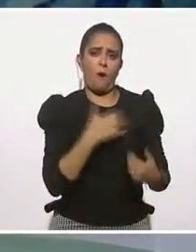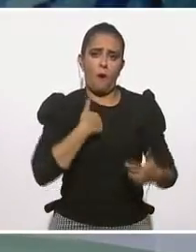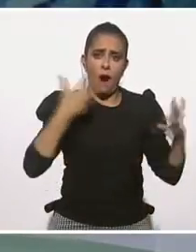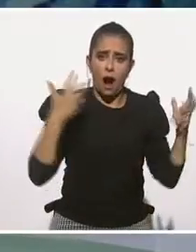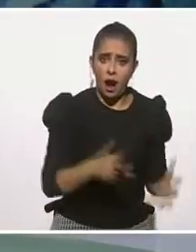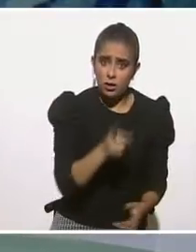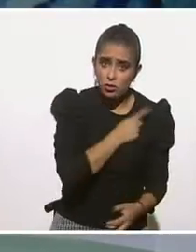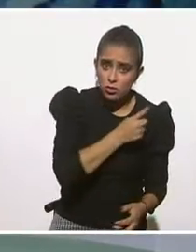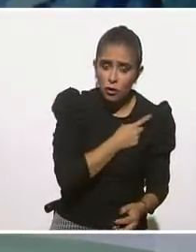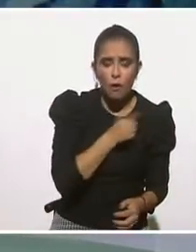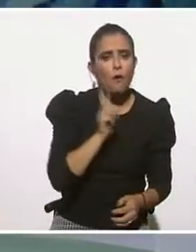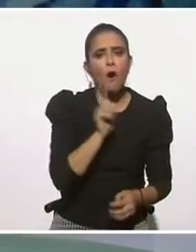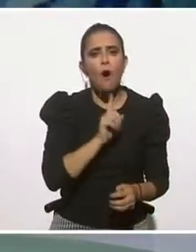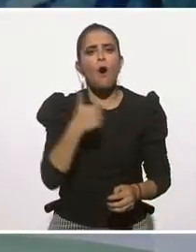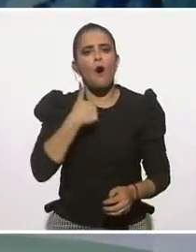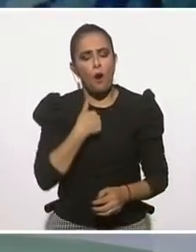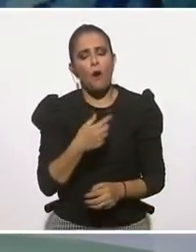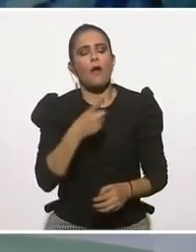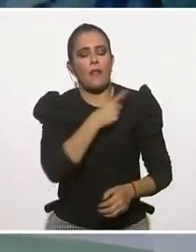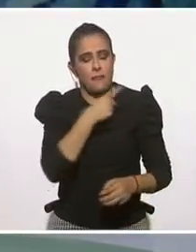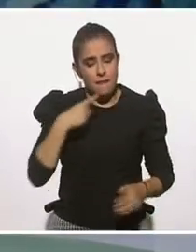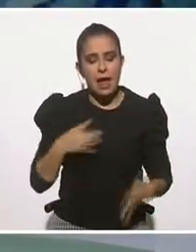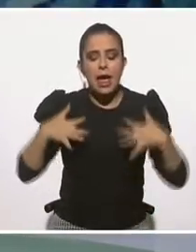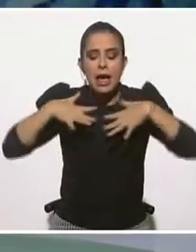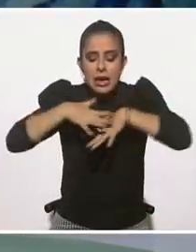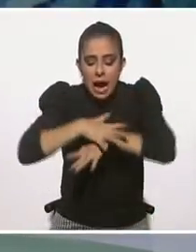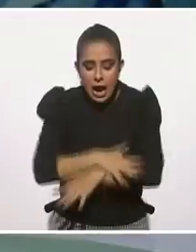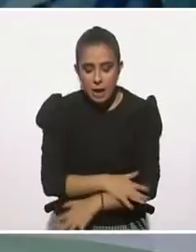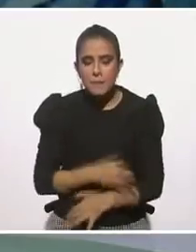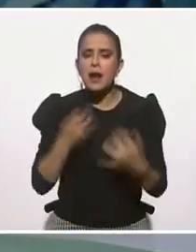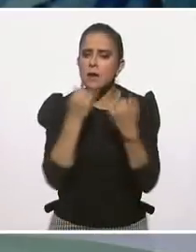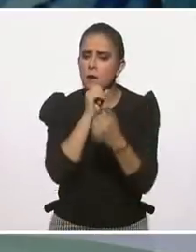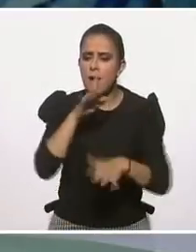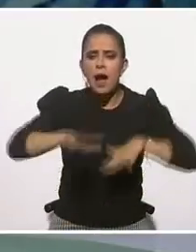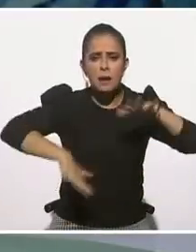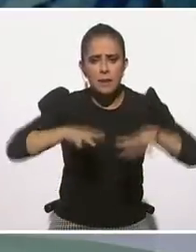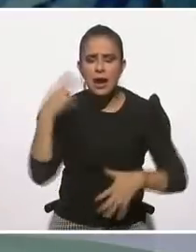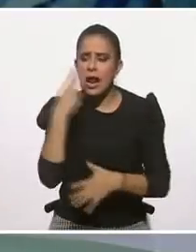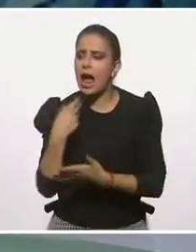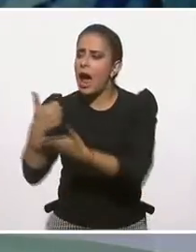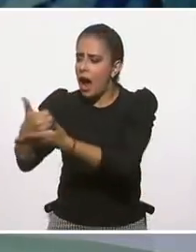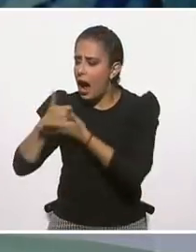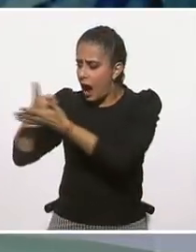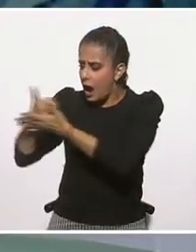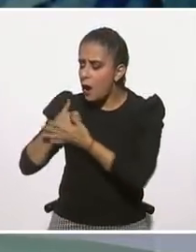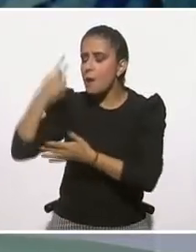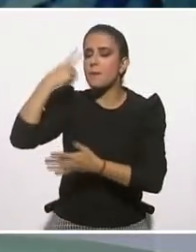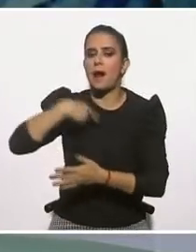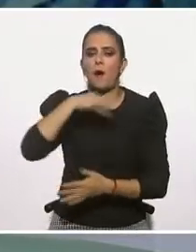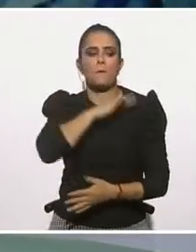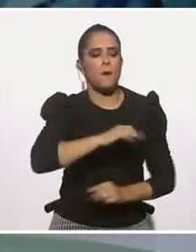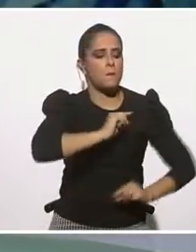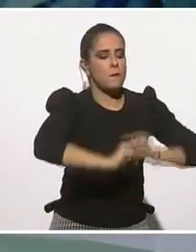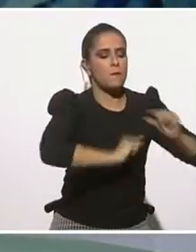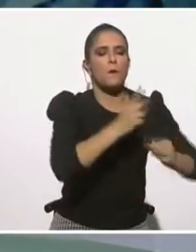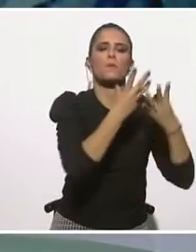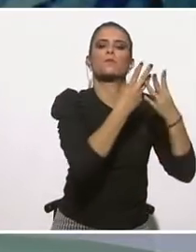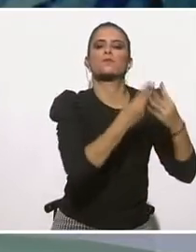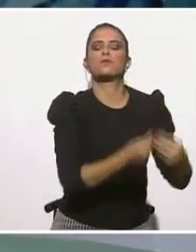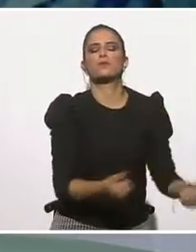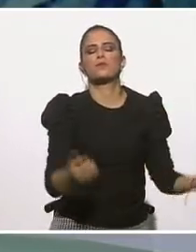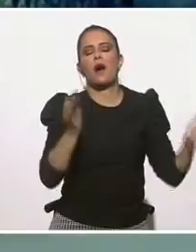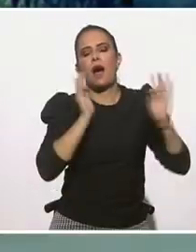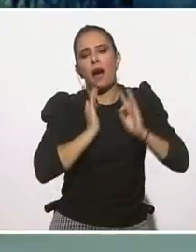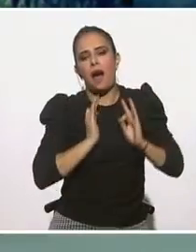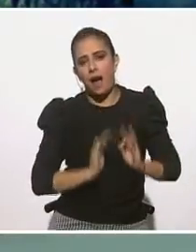transformarme o ser transformado a través de esta adversidad, resurgir de este proceso, cómo estoy resurgiendo. Muy bien,